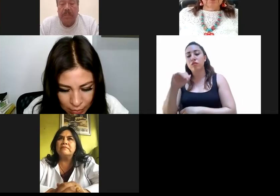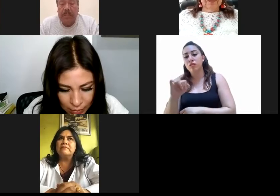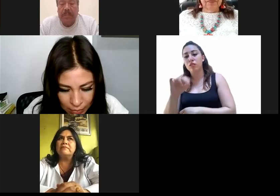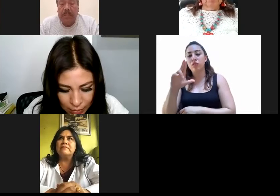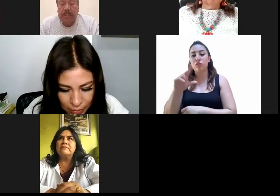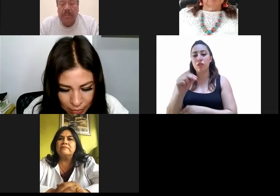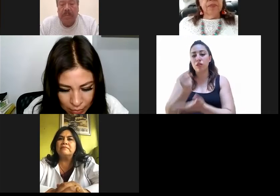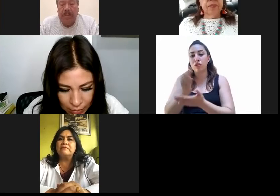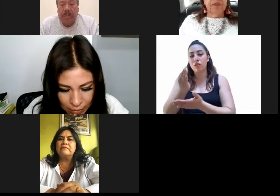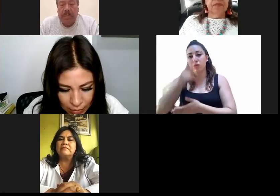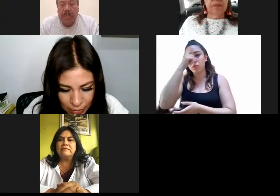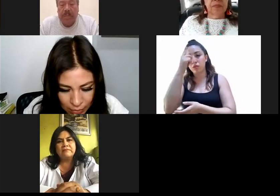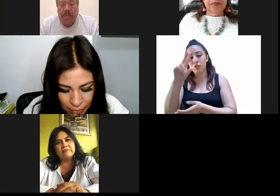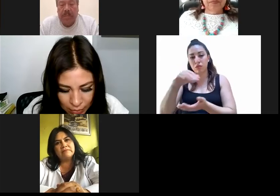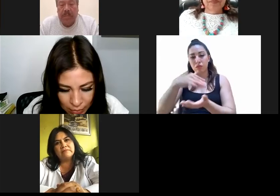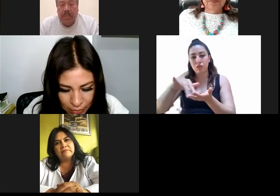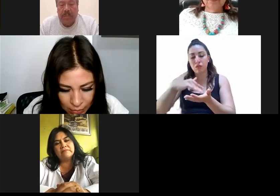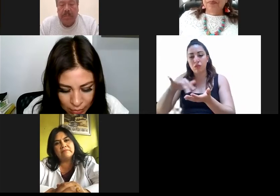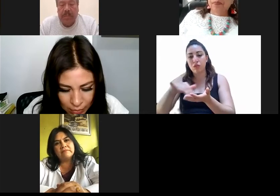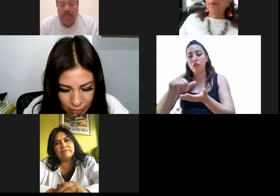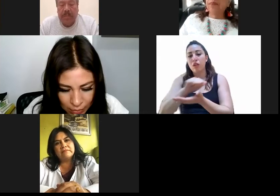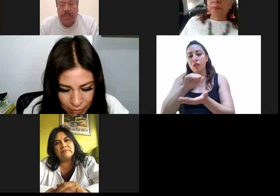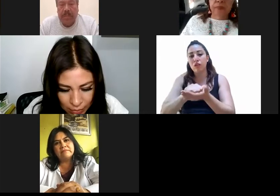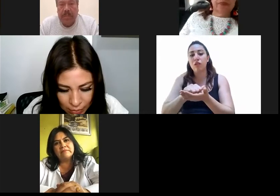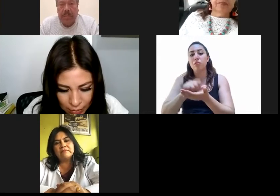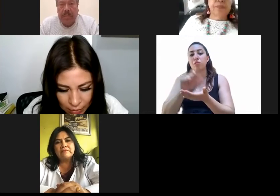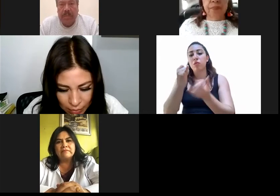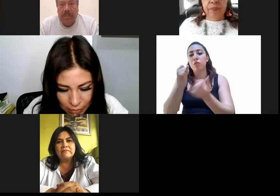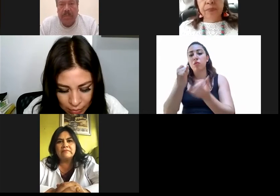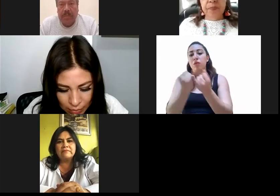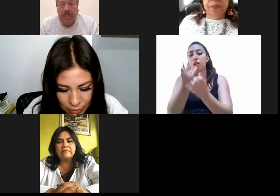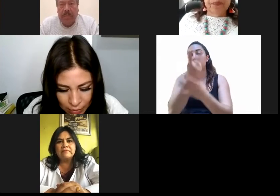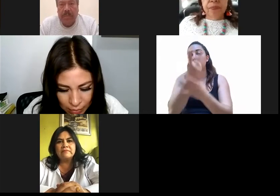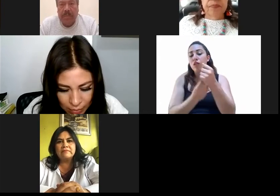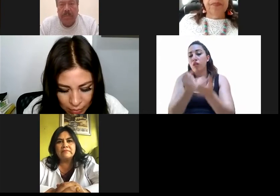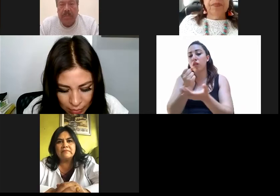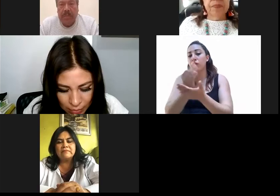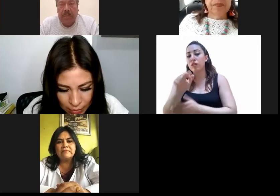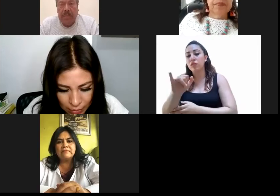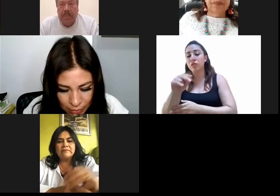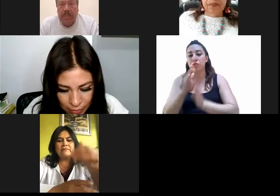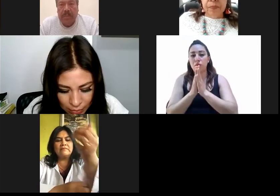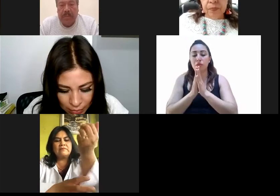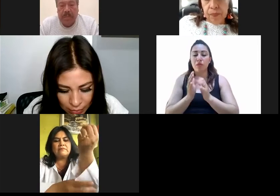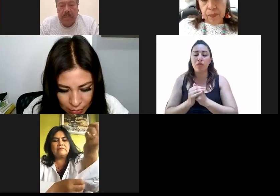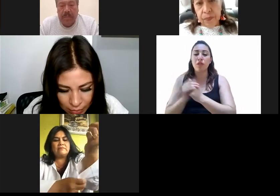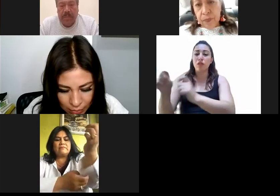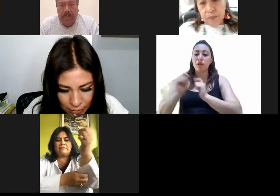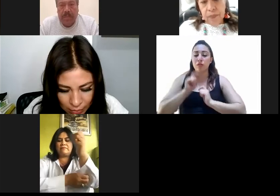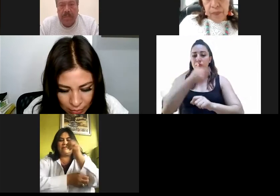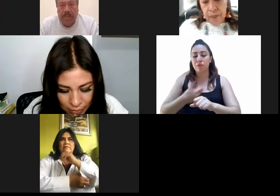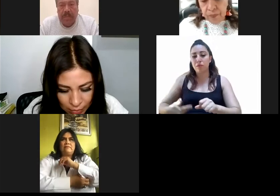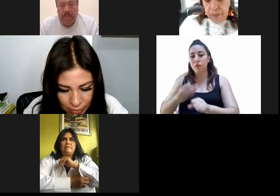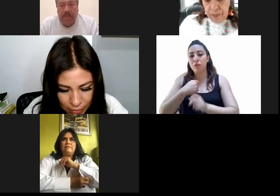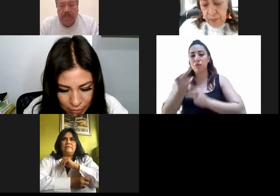dispensa la lectura de la misma y si es de aprobarse. Por instrucciones de la presidencia, en votación nominal se consulta si se omite la